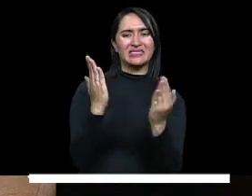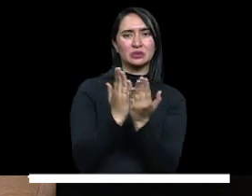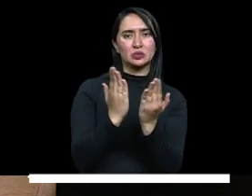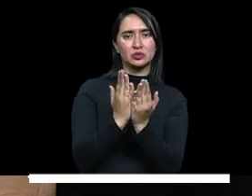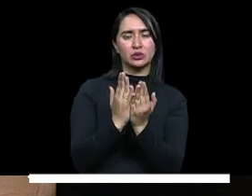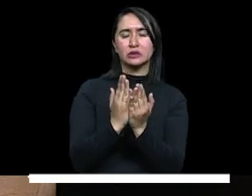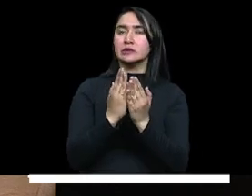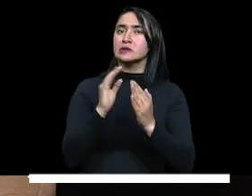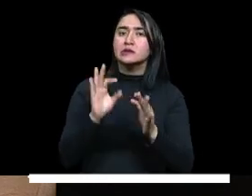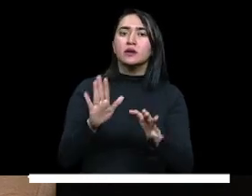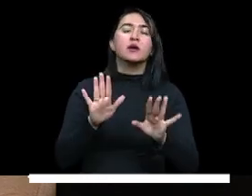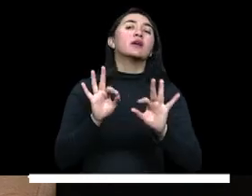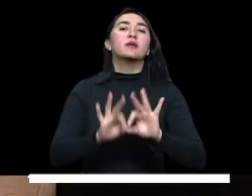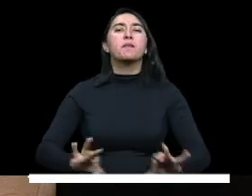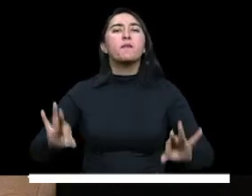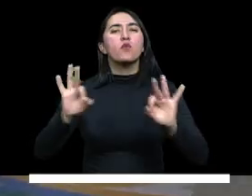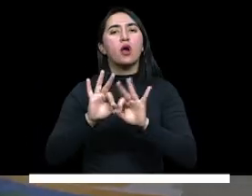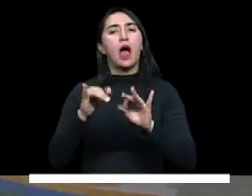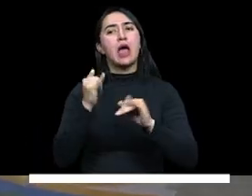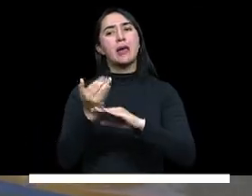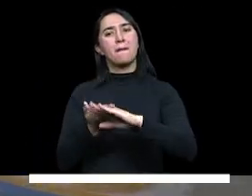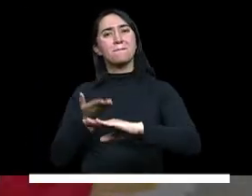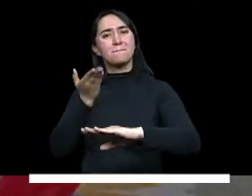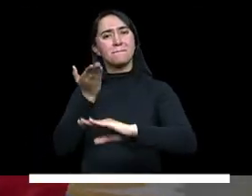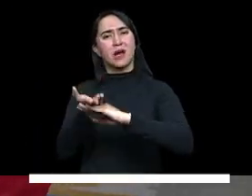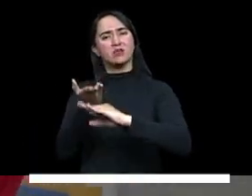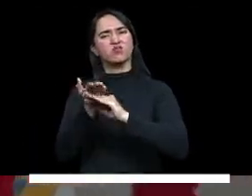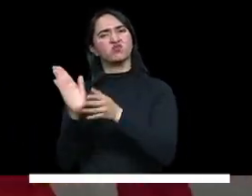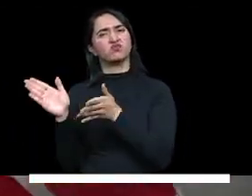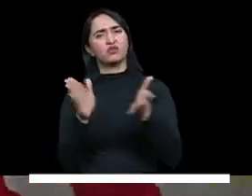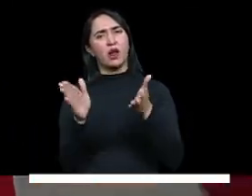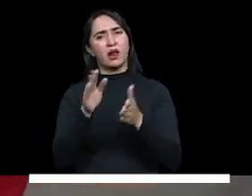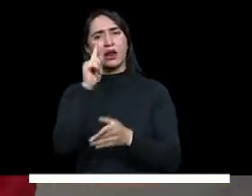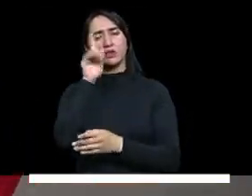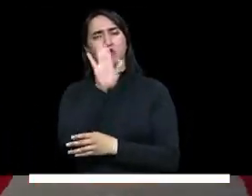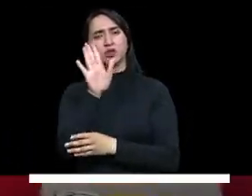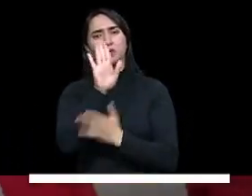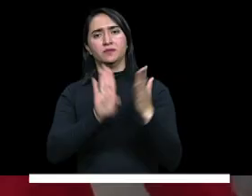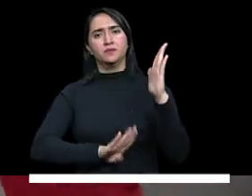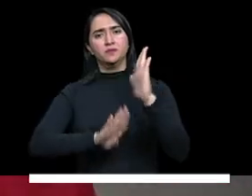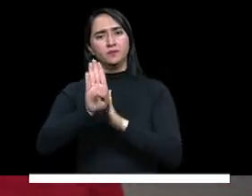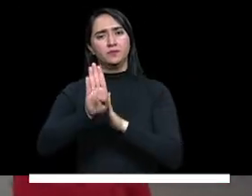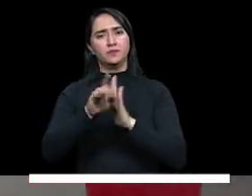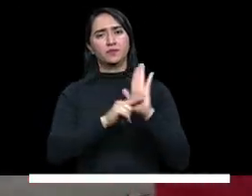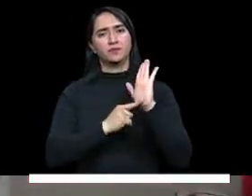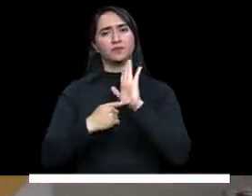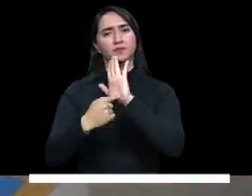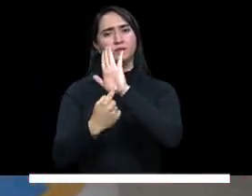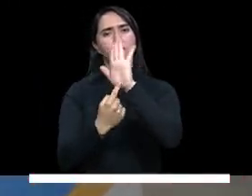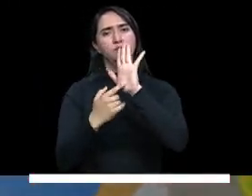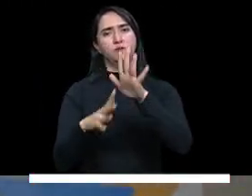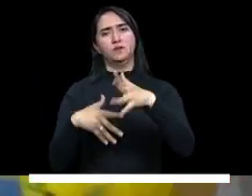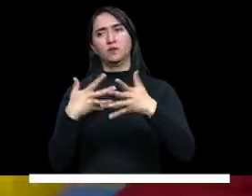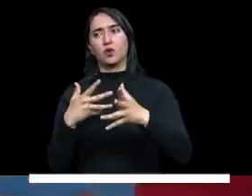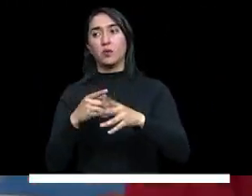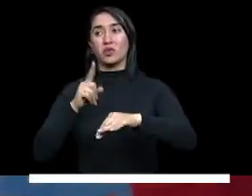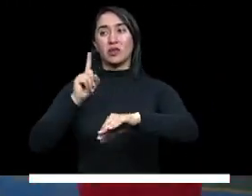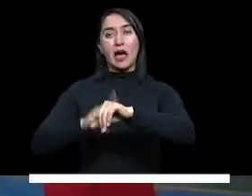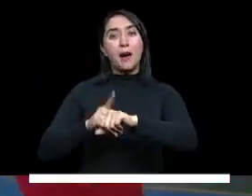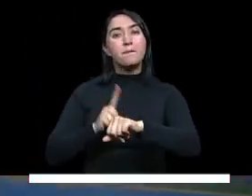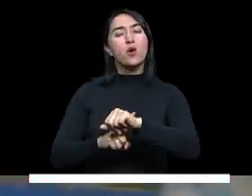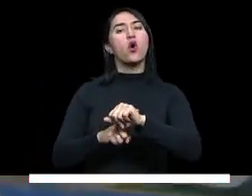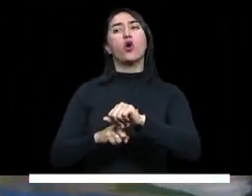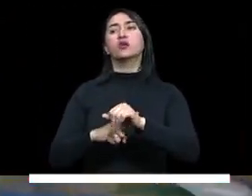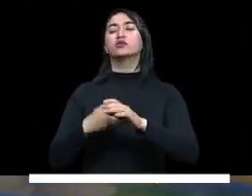Lo planteamos en el Plan Nacional de Desarrollo que podamos plantear en una visión de más que tiempo la